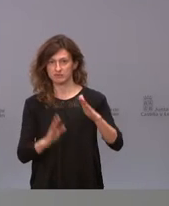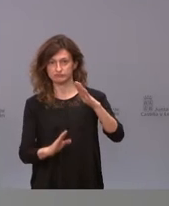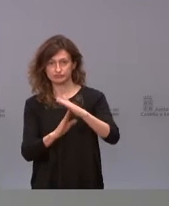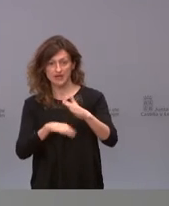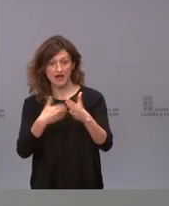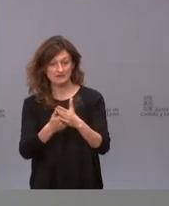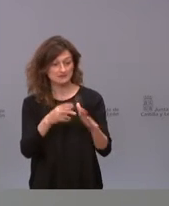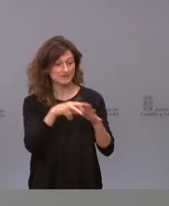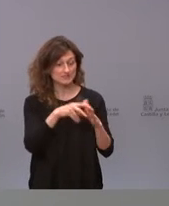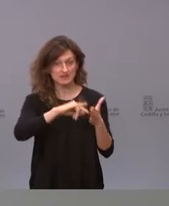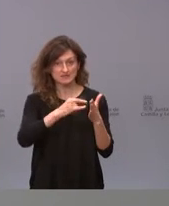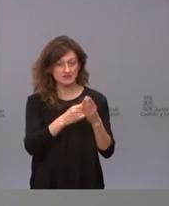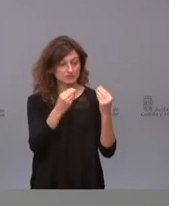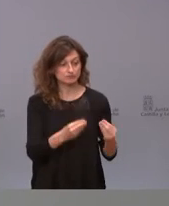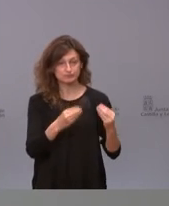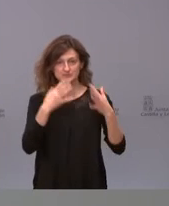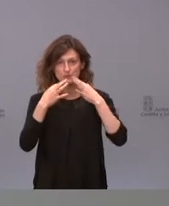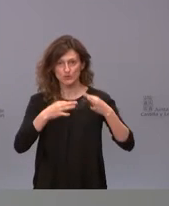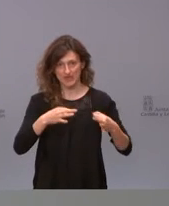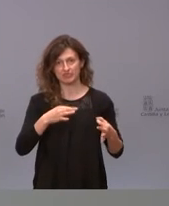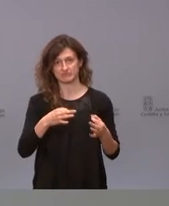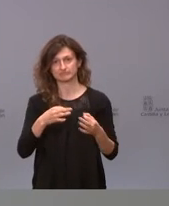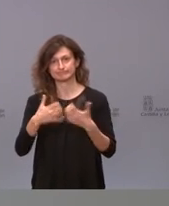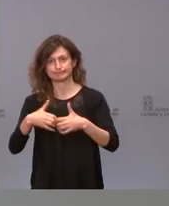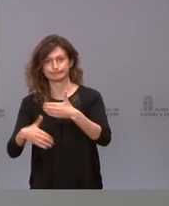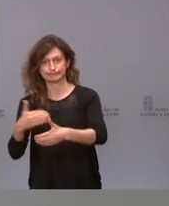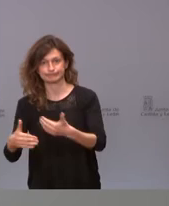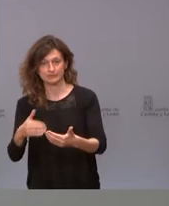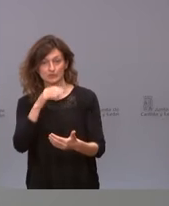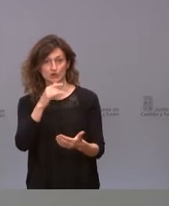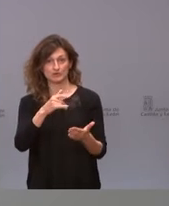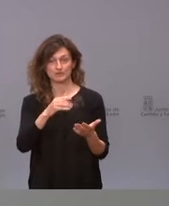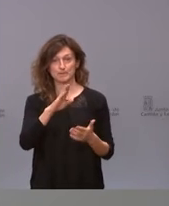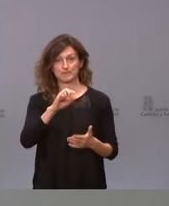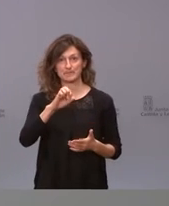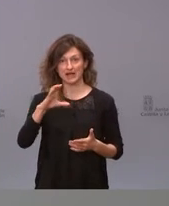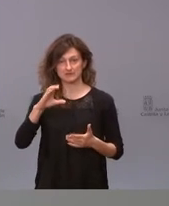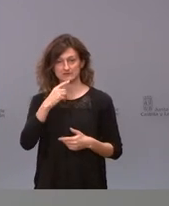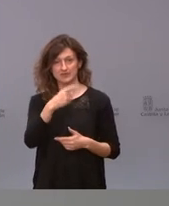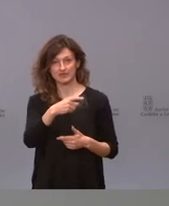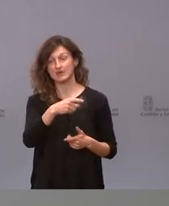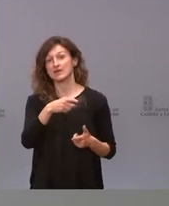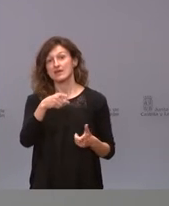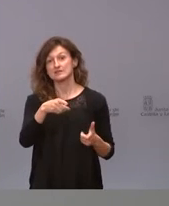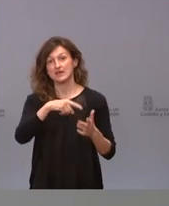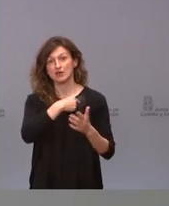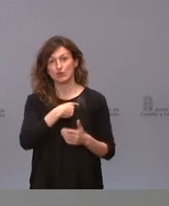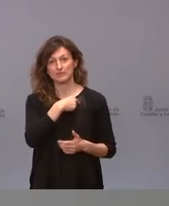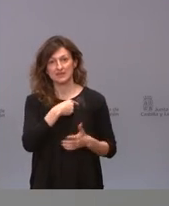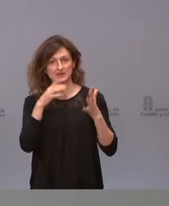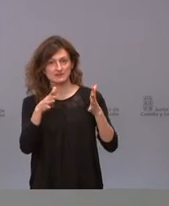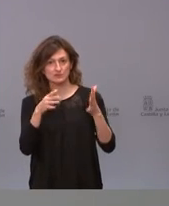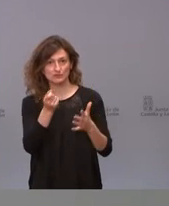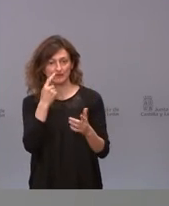el conocimiento seguro de cuáles serán los cambios que proponía el PRAC, es decir, este Comité Asesor de